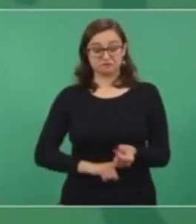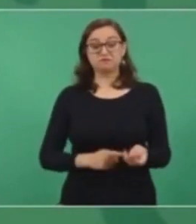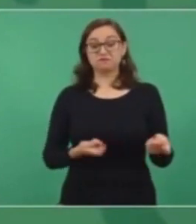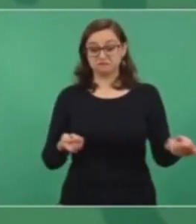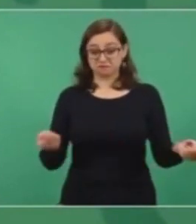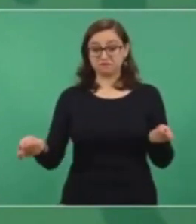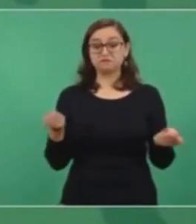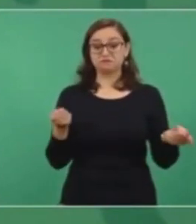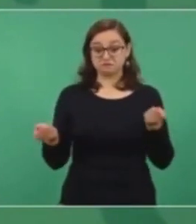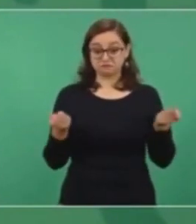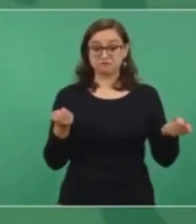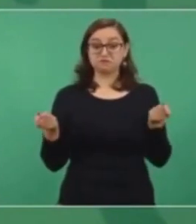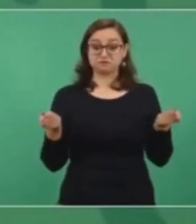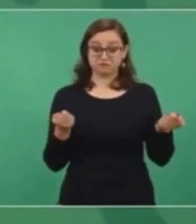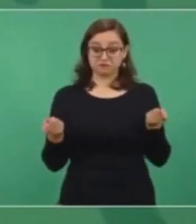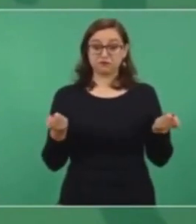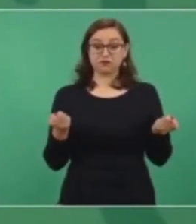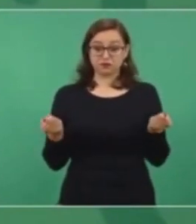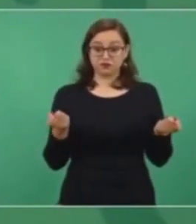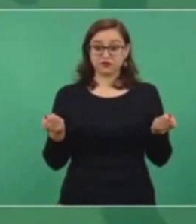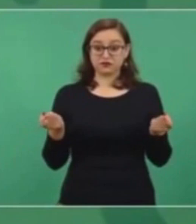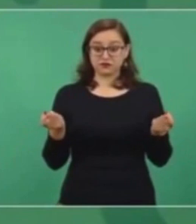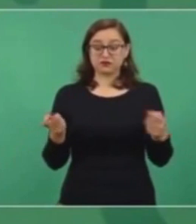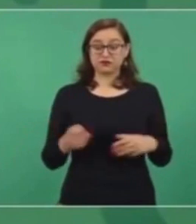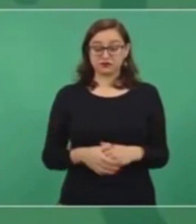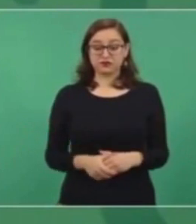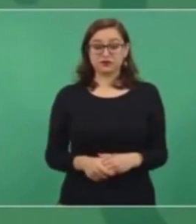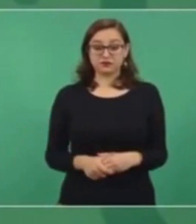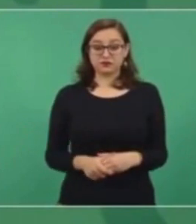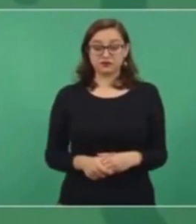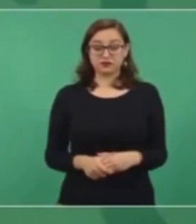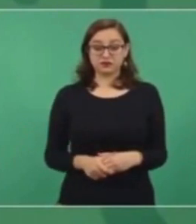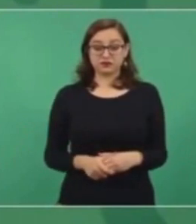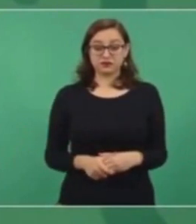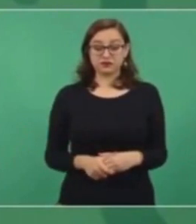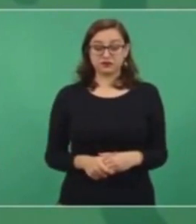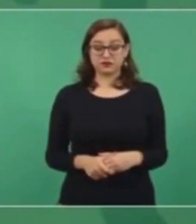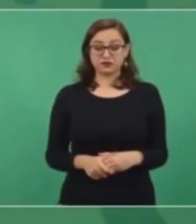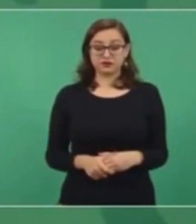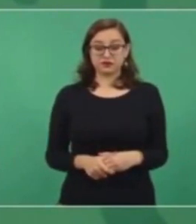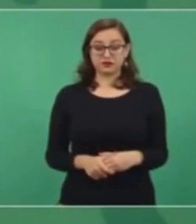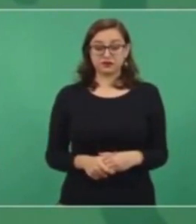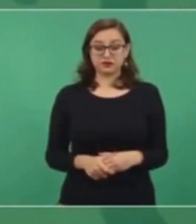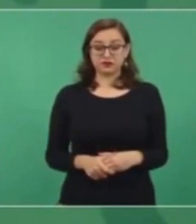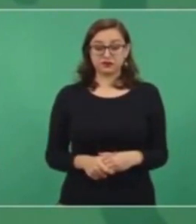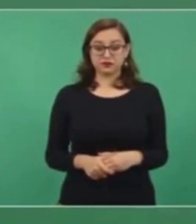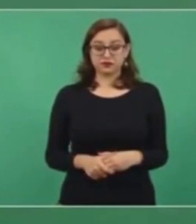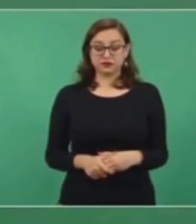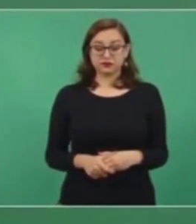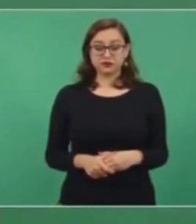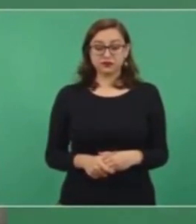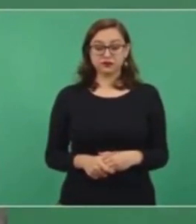para la asignación